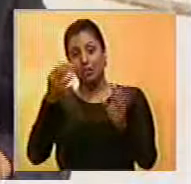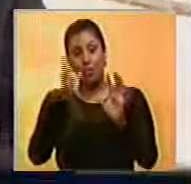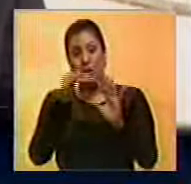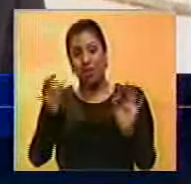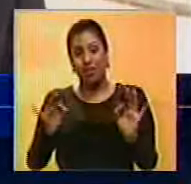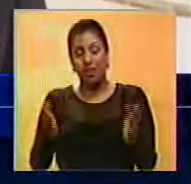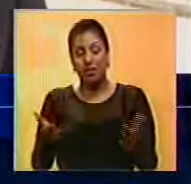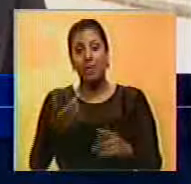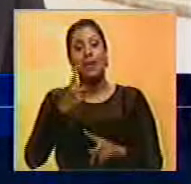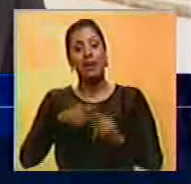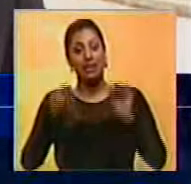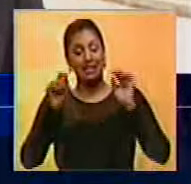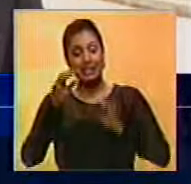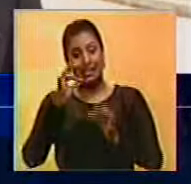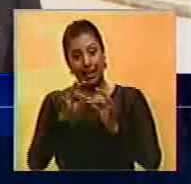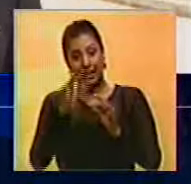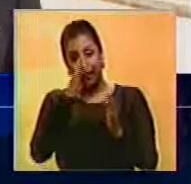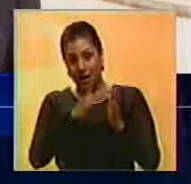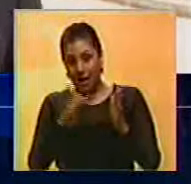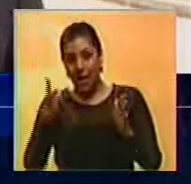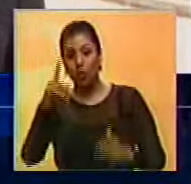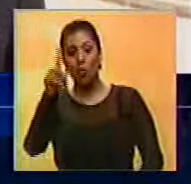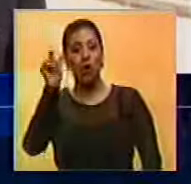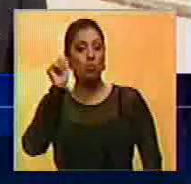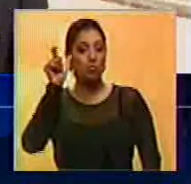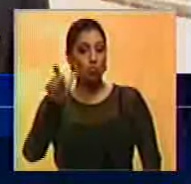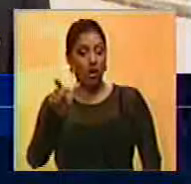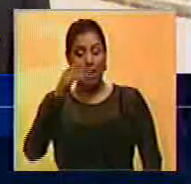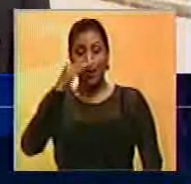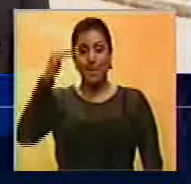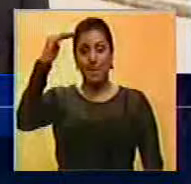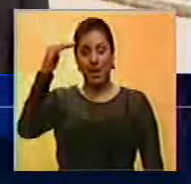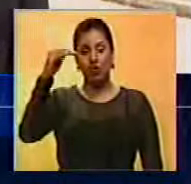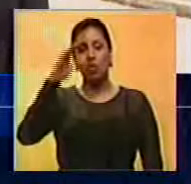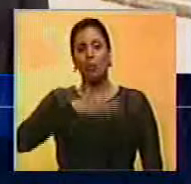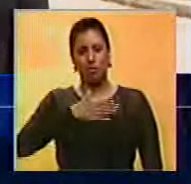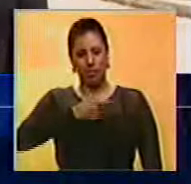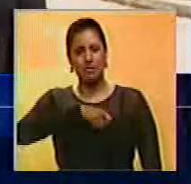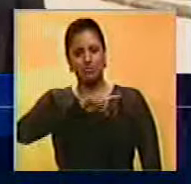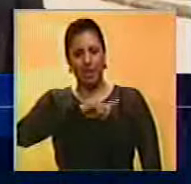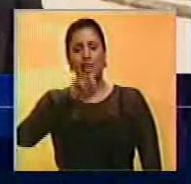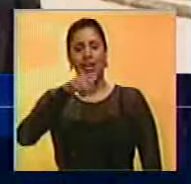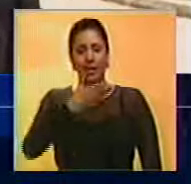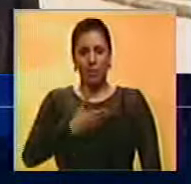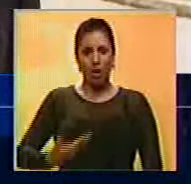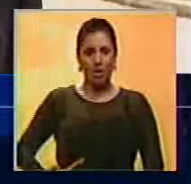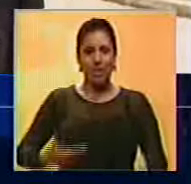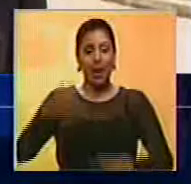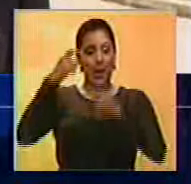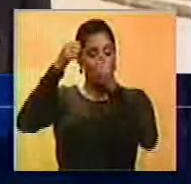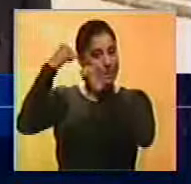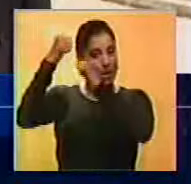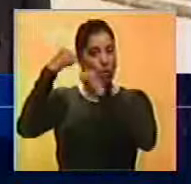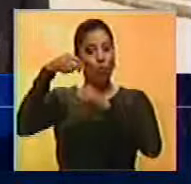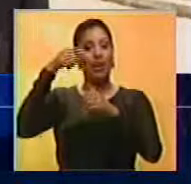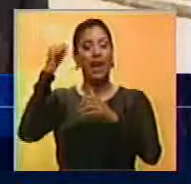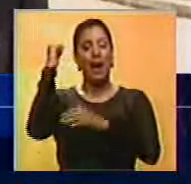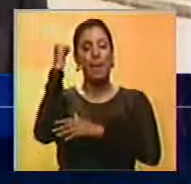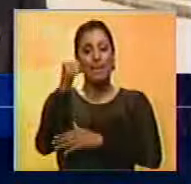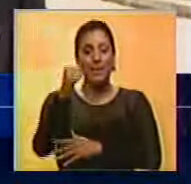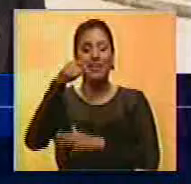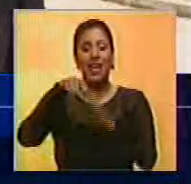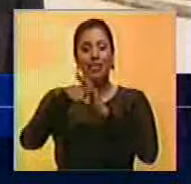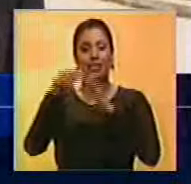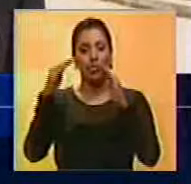recordar también que en septiembre de este mismo año, una mujer adulta mayor de origen español y dueña de una peluquería fue asesinada dentro de su